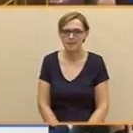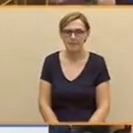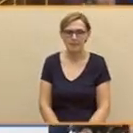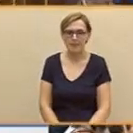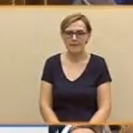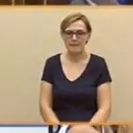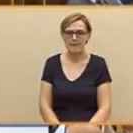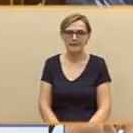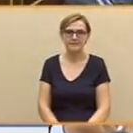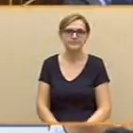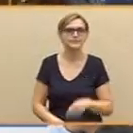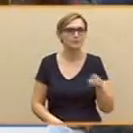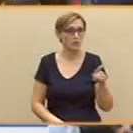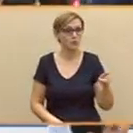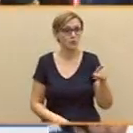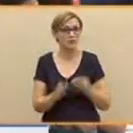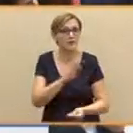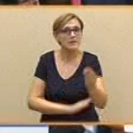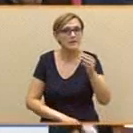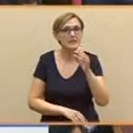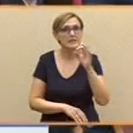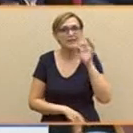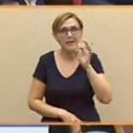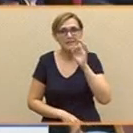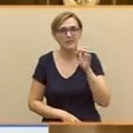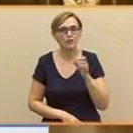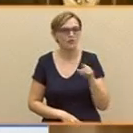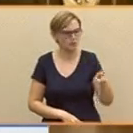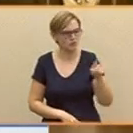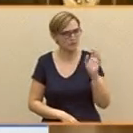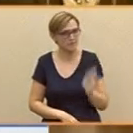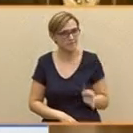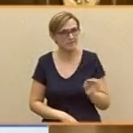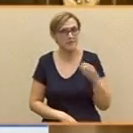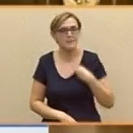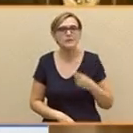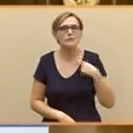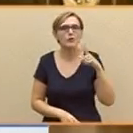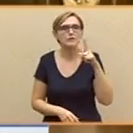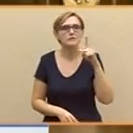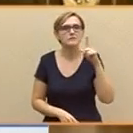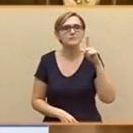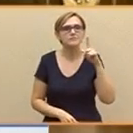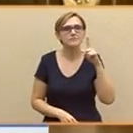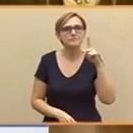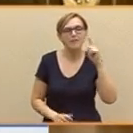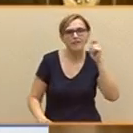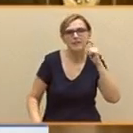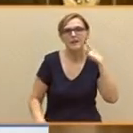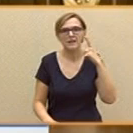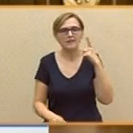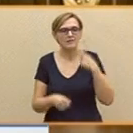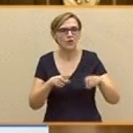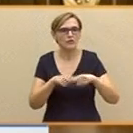Usted es gallego y hasta usted mismo le escandalizaron en su día ciertas prácticas de su partido en